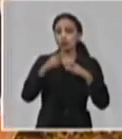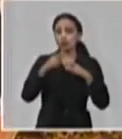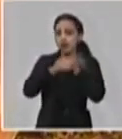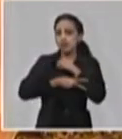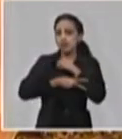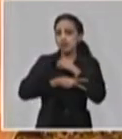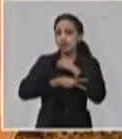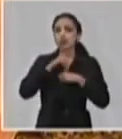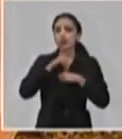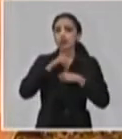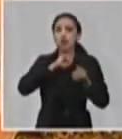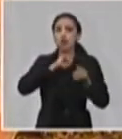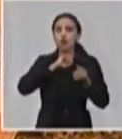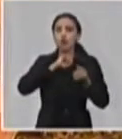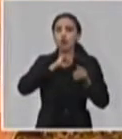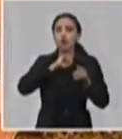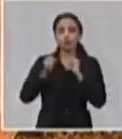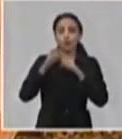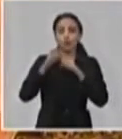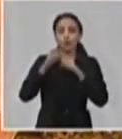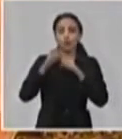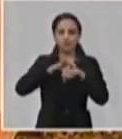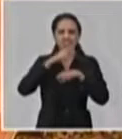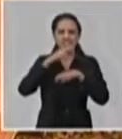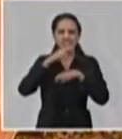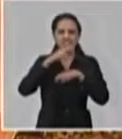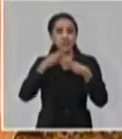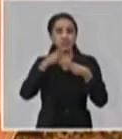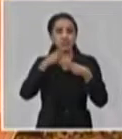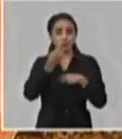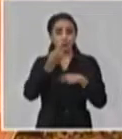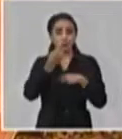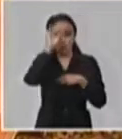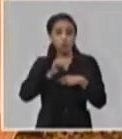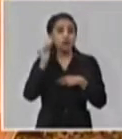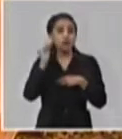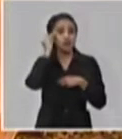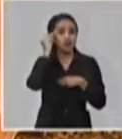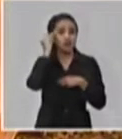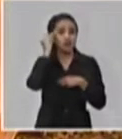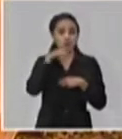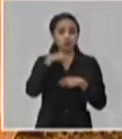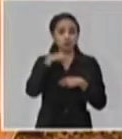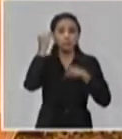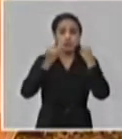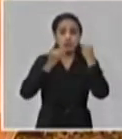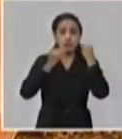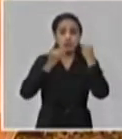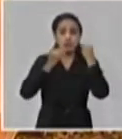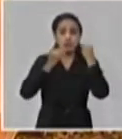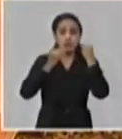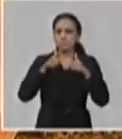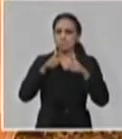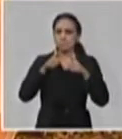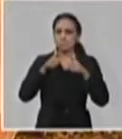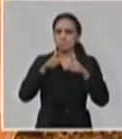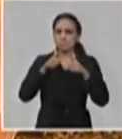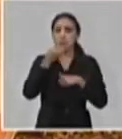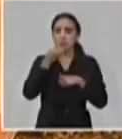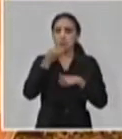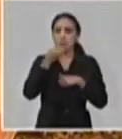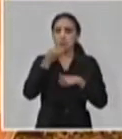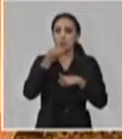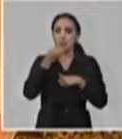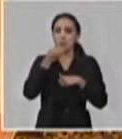países en el manejo de la enfermedad. Por lo tanto, creemos que estamos en condiciones, con nuestro objetivo, de poder enfrentar